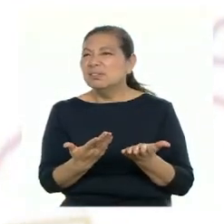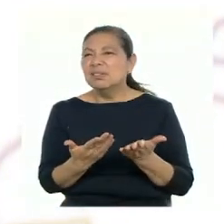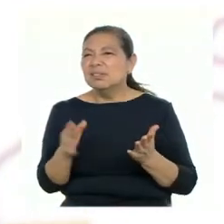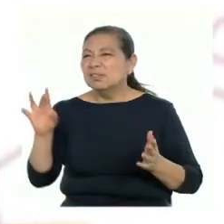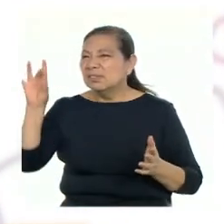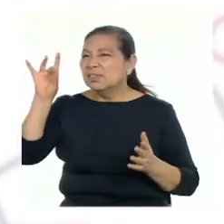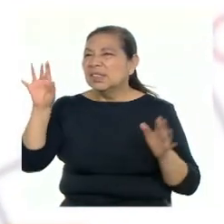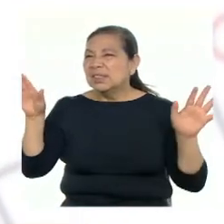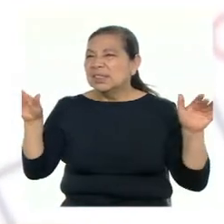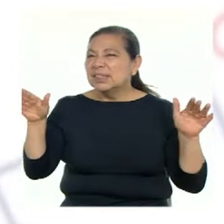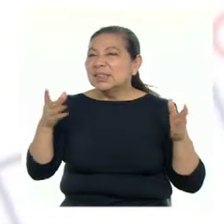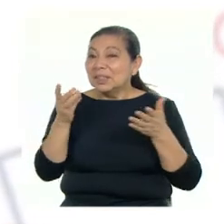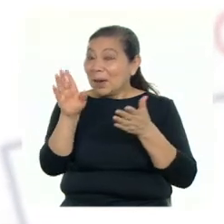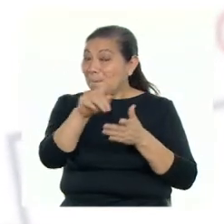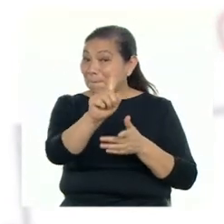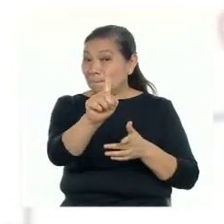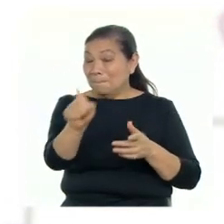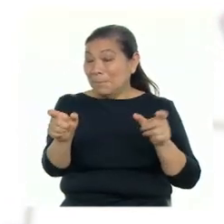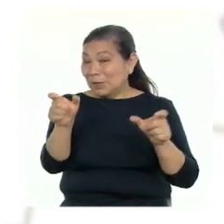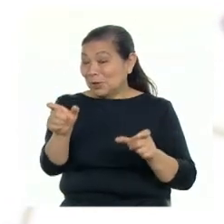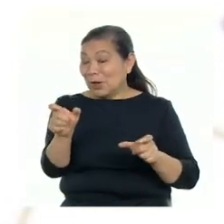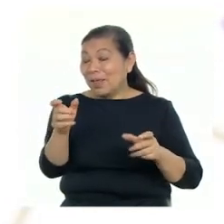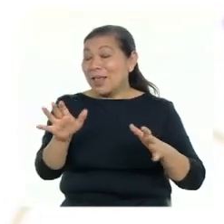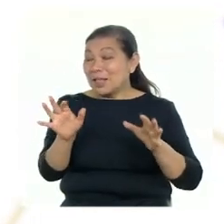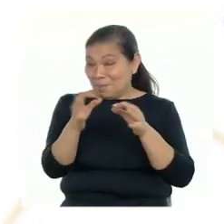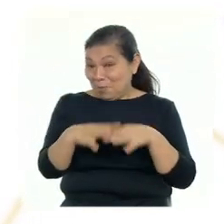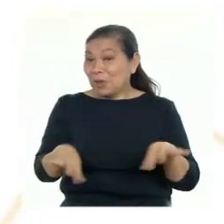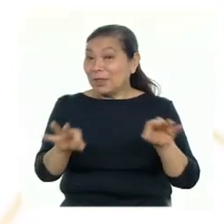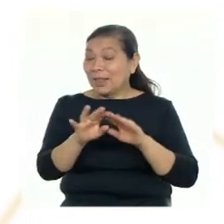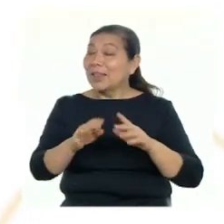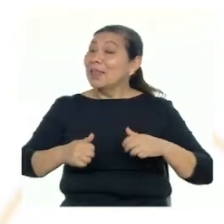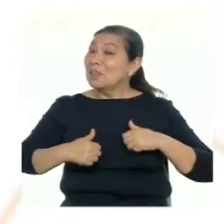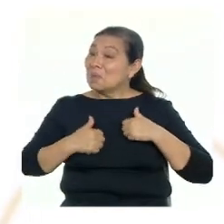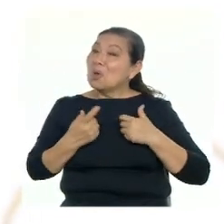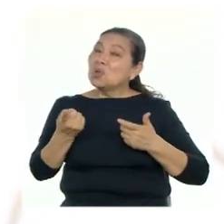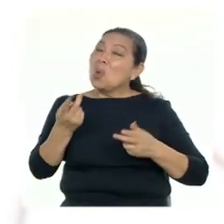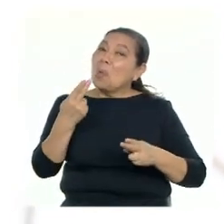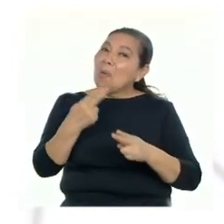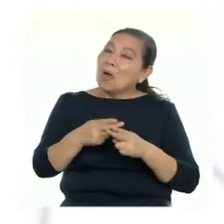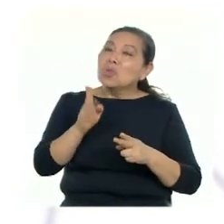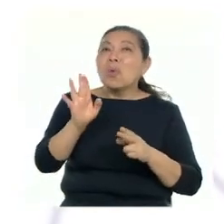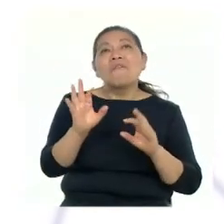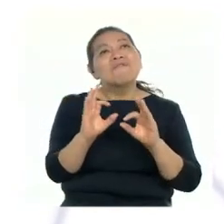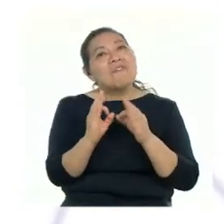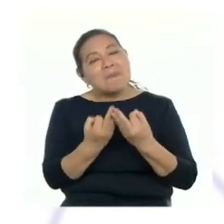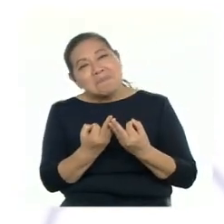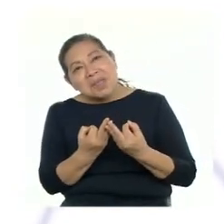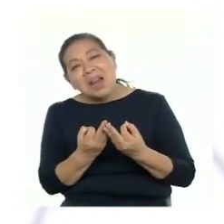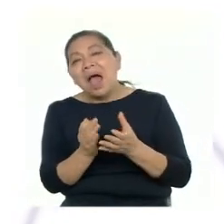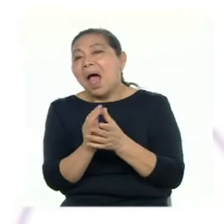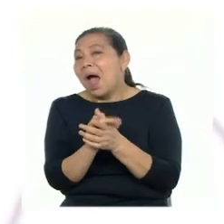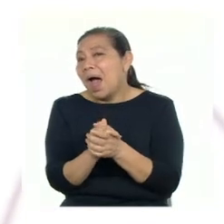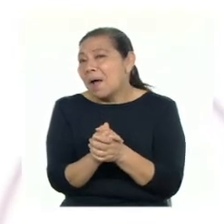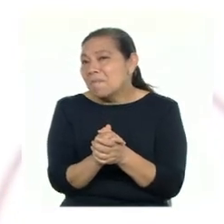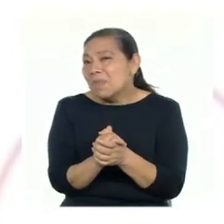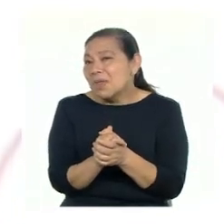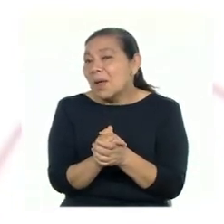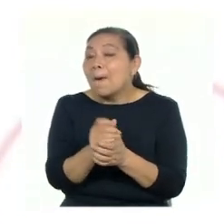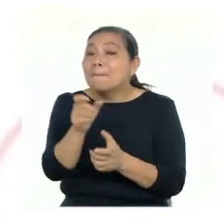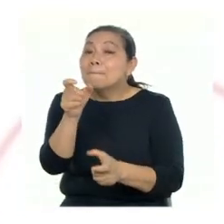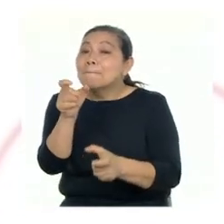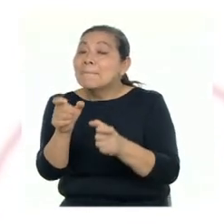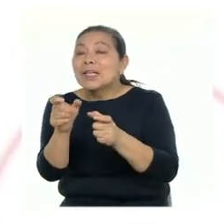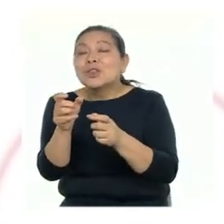A las personas importantes en nuestras vidas. Aquí pueden nombrar a sus familiares, amistades y